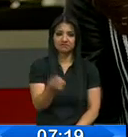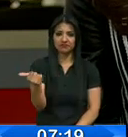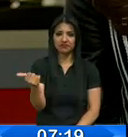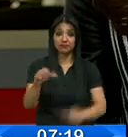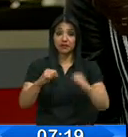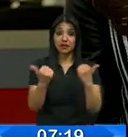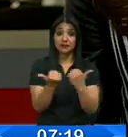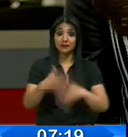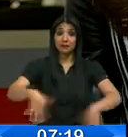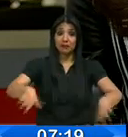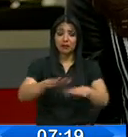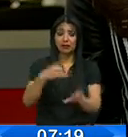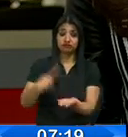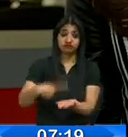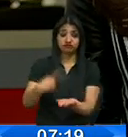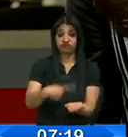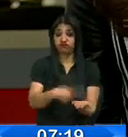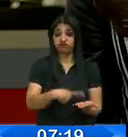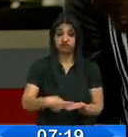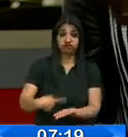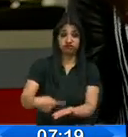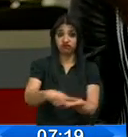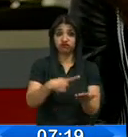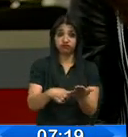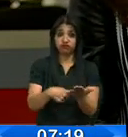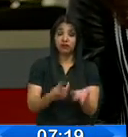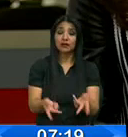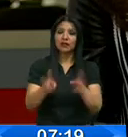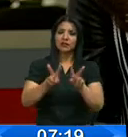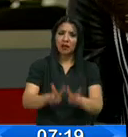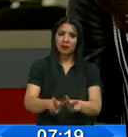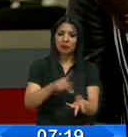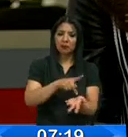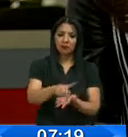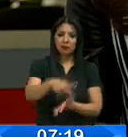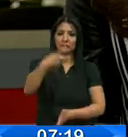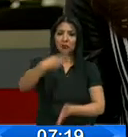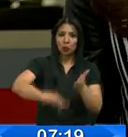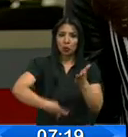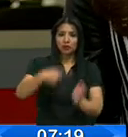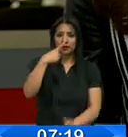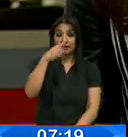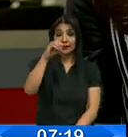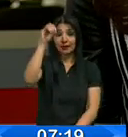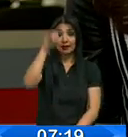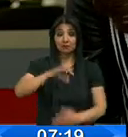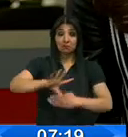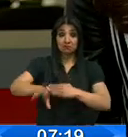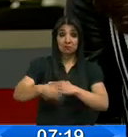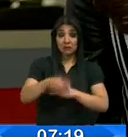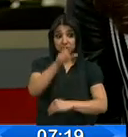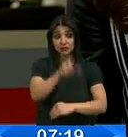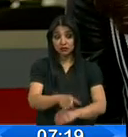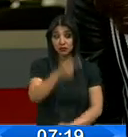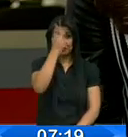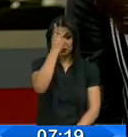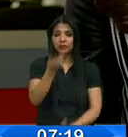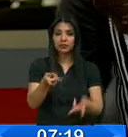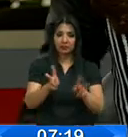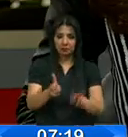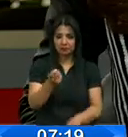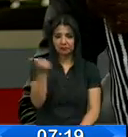intenso debate en el Pleno. La medida elimina, además, el pago de multas, intereses y recargos de quienes adeudan este